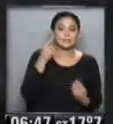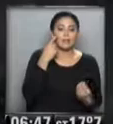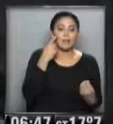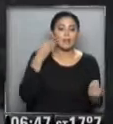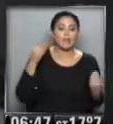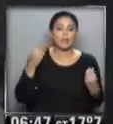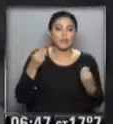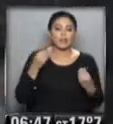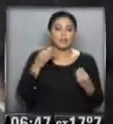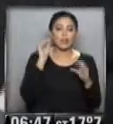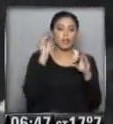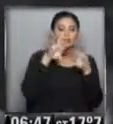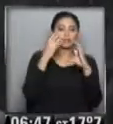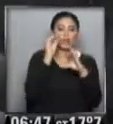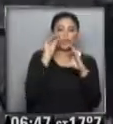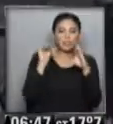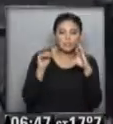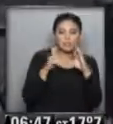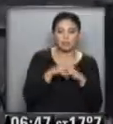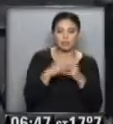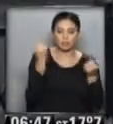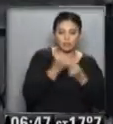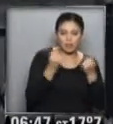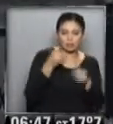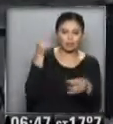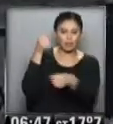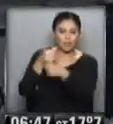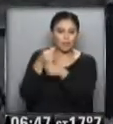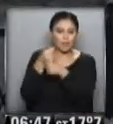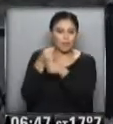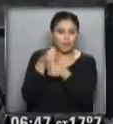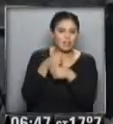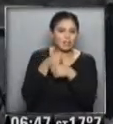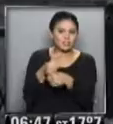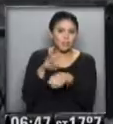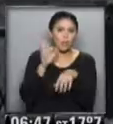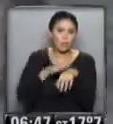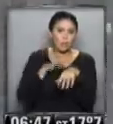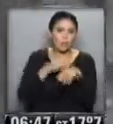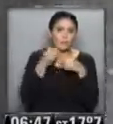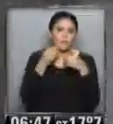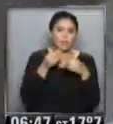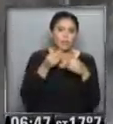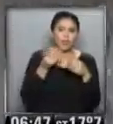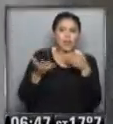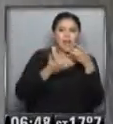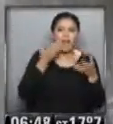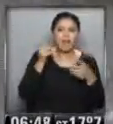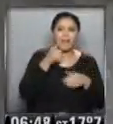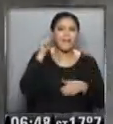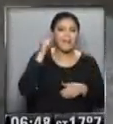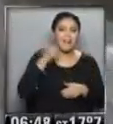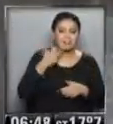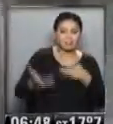dióxido de carbono... ...esos colectivos y esos autos que contribuyen grandemente al ascenso de temperatura...